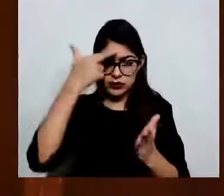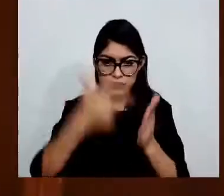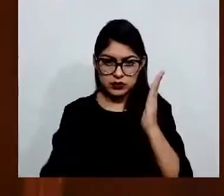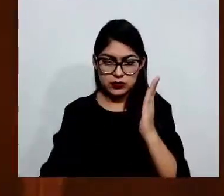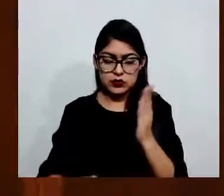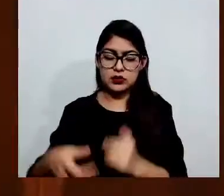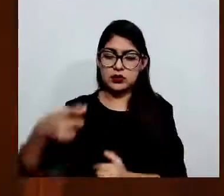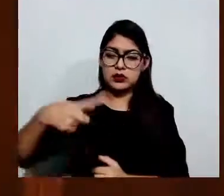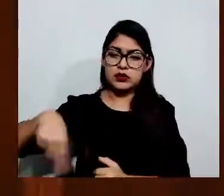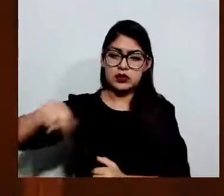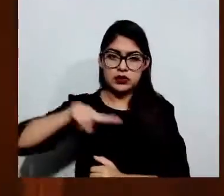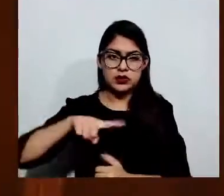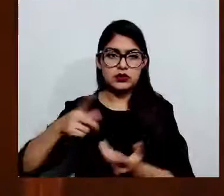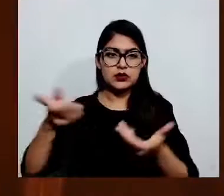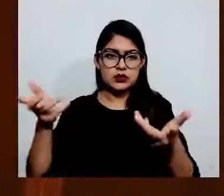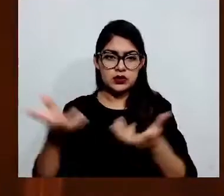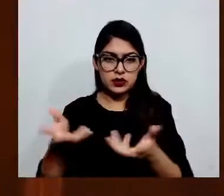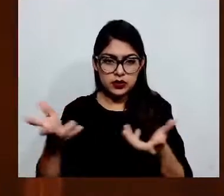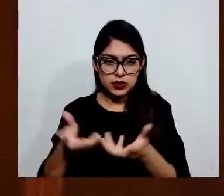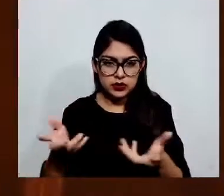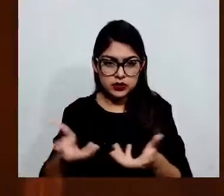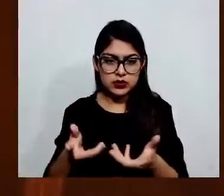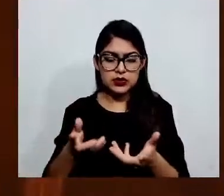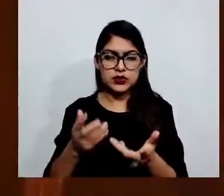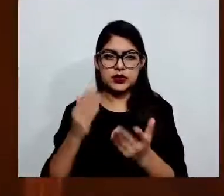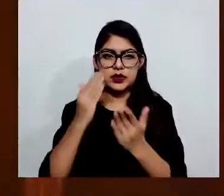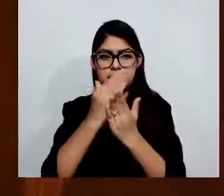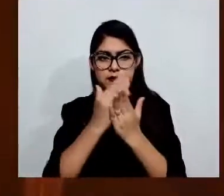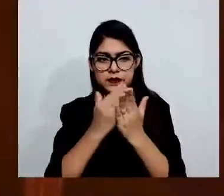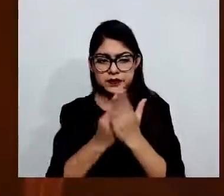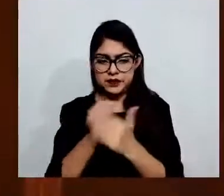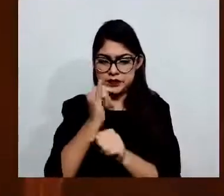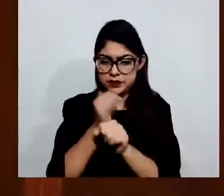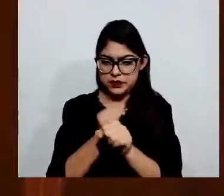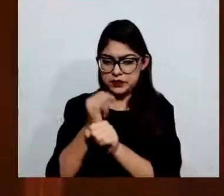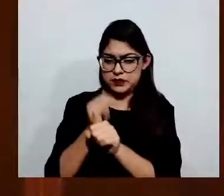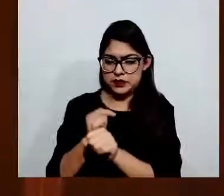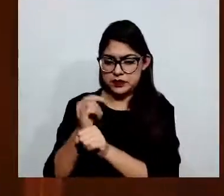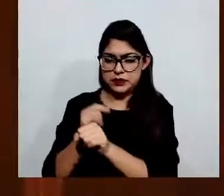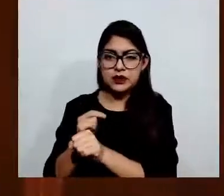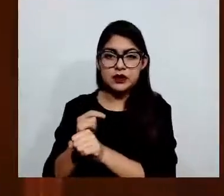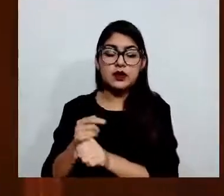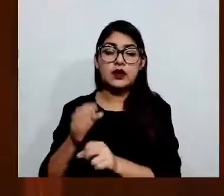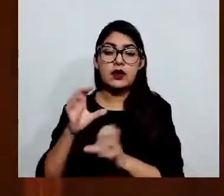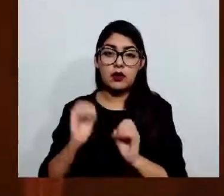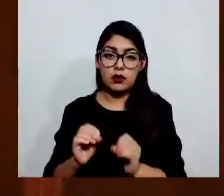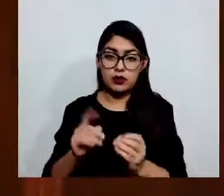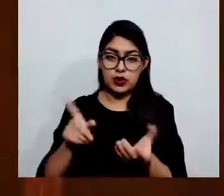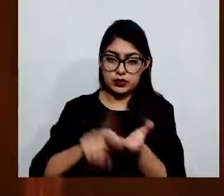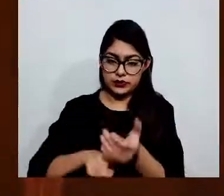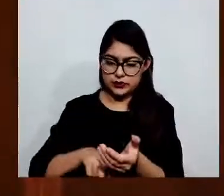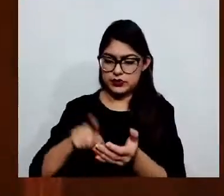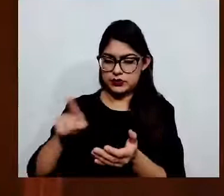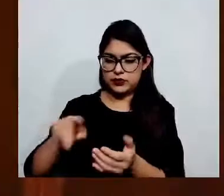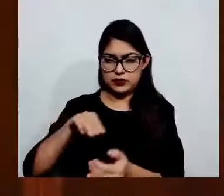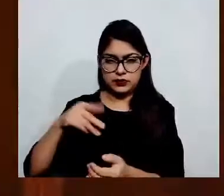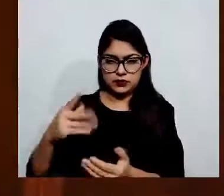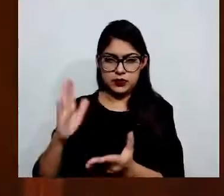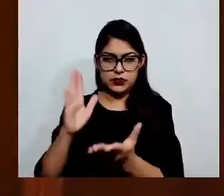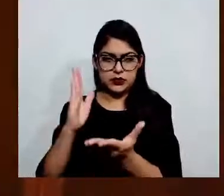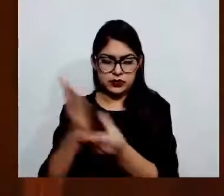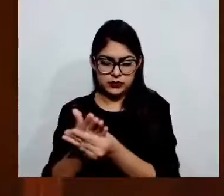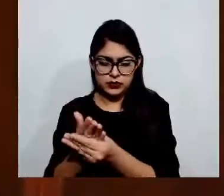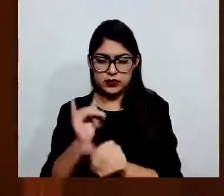en averiguaciones previas iniciales o carpetas de investigación reportadas por las Procuradurías de